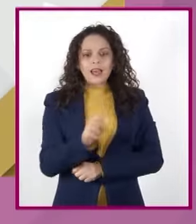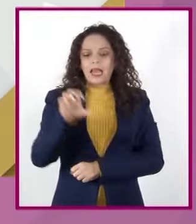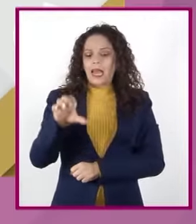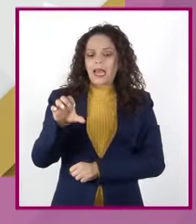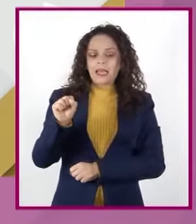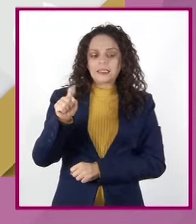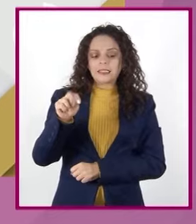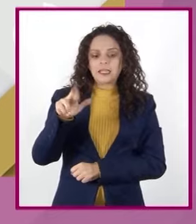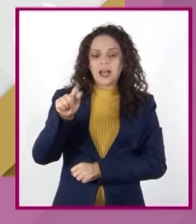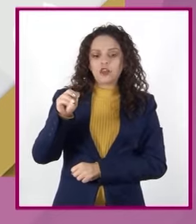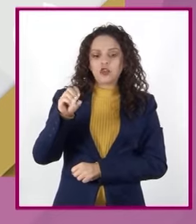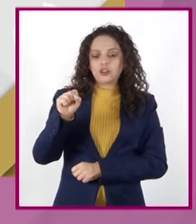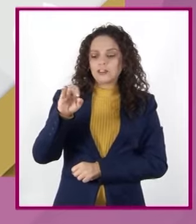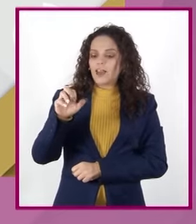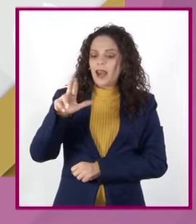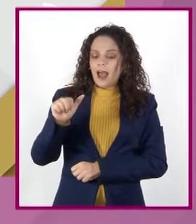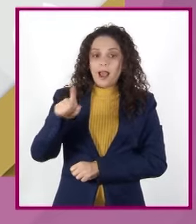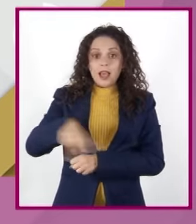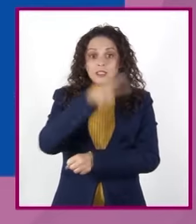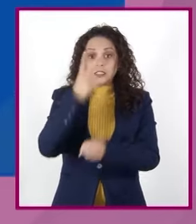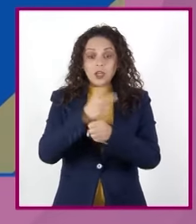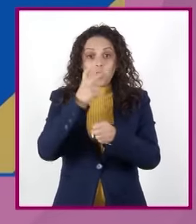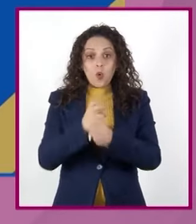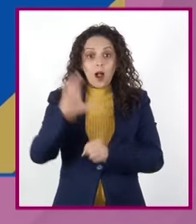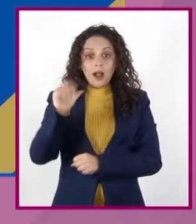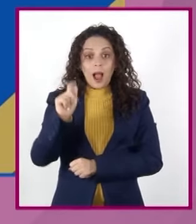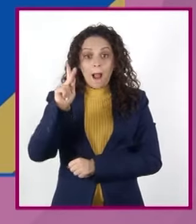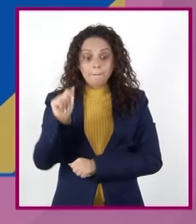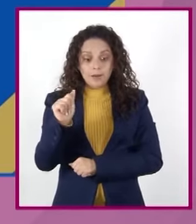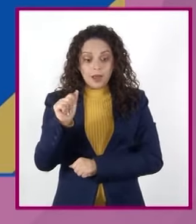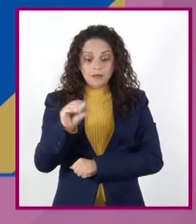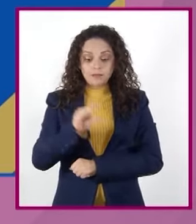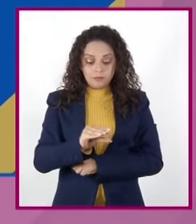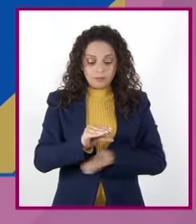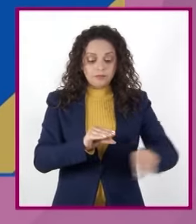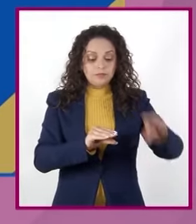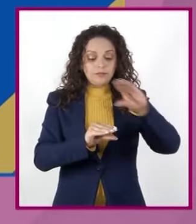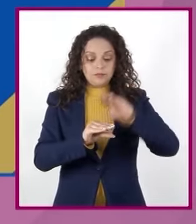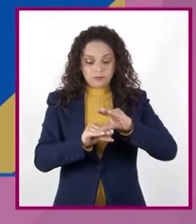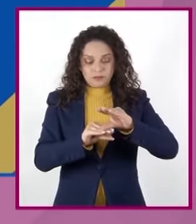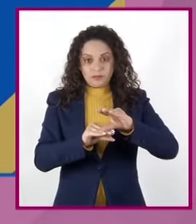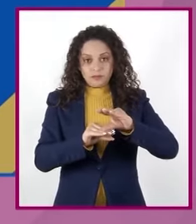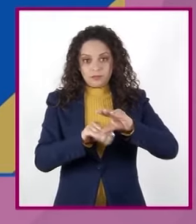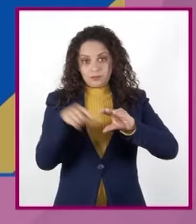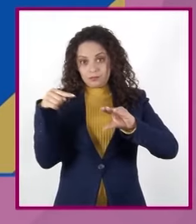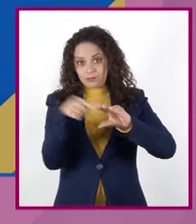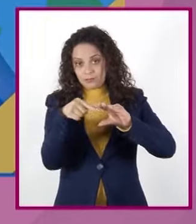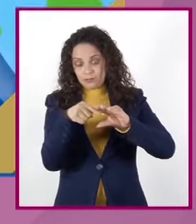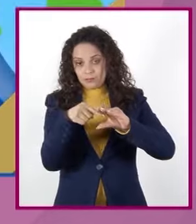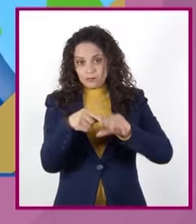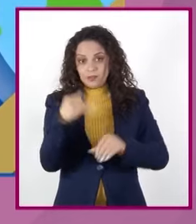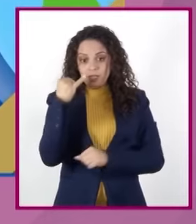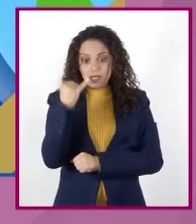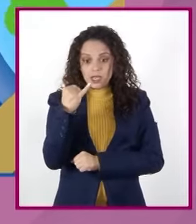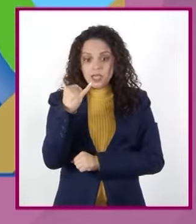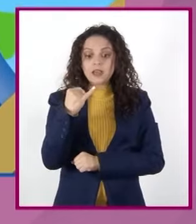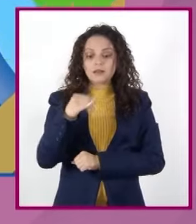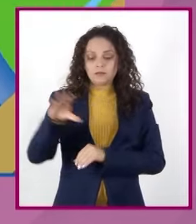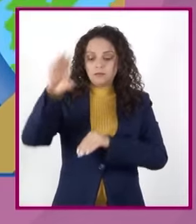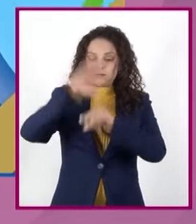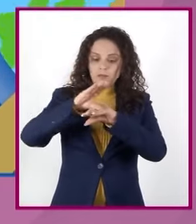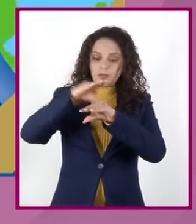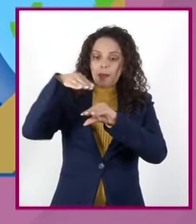Es la segunda capa atmosférica. Se encuentra ubicada por encima de la tropósfera y por debajo de la mesósfera.